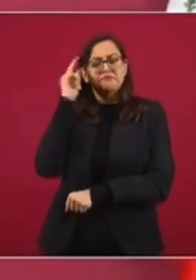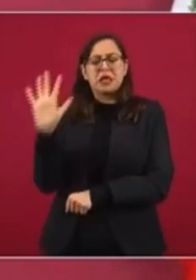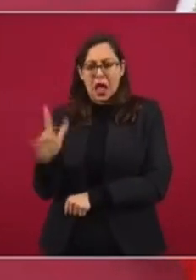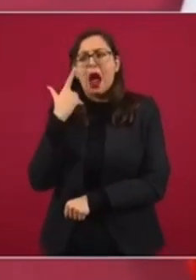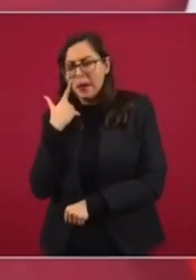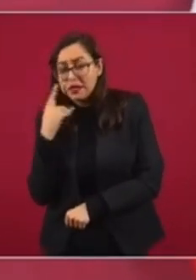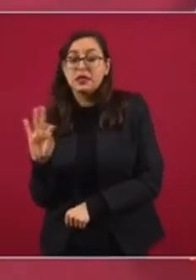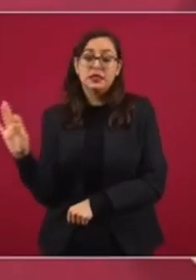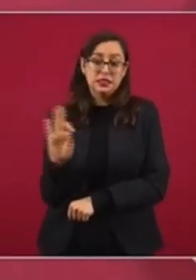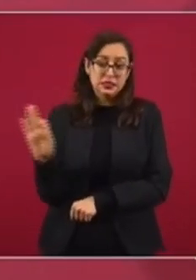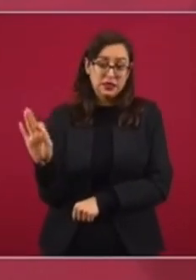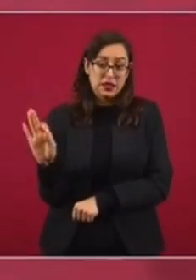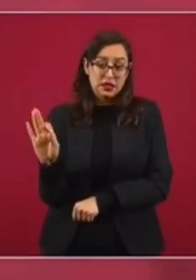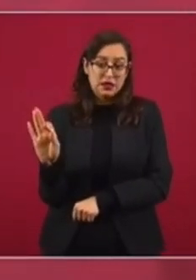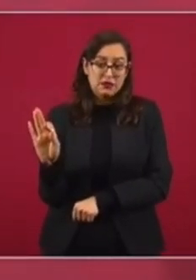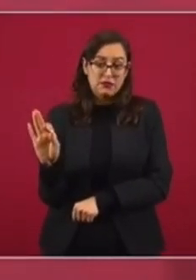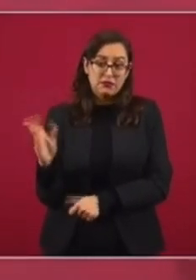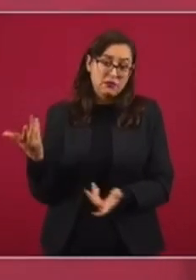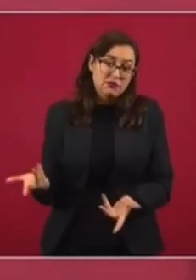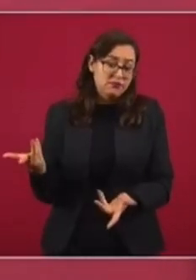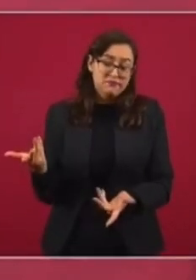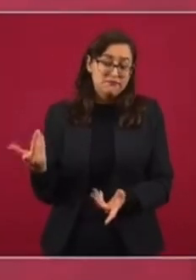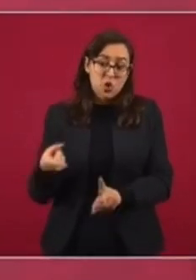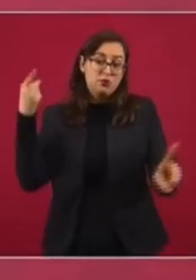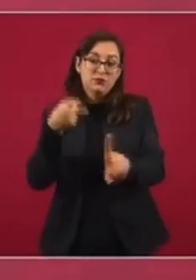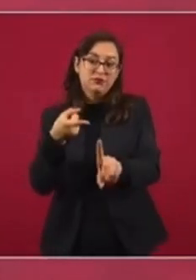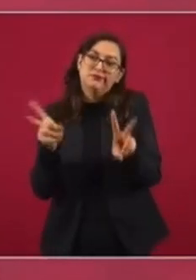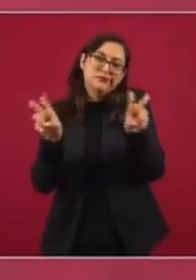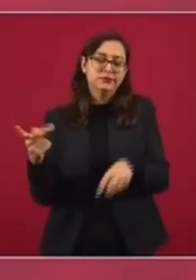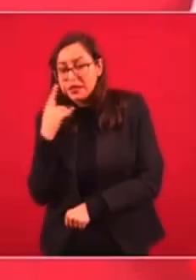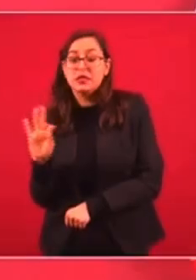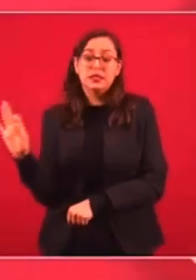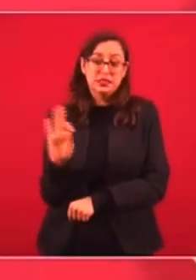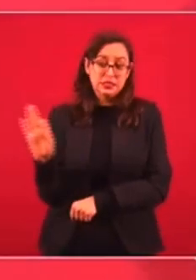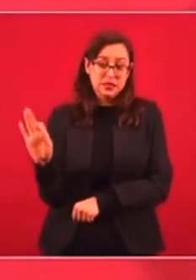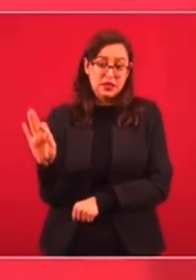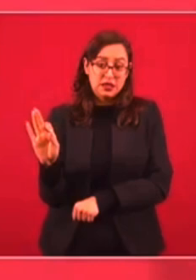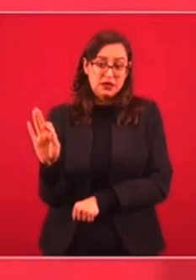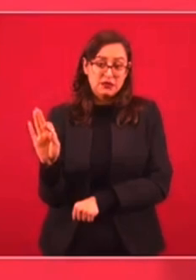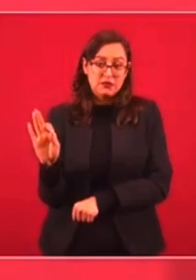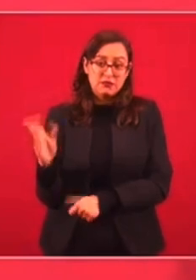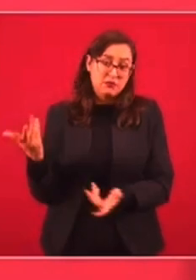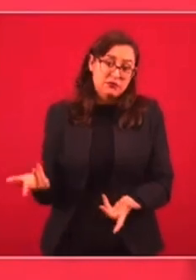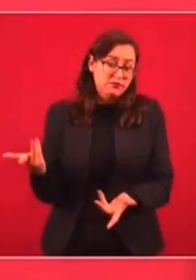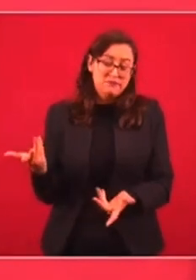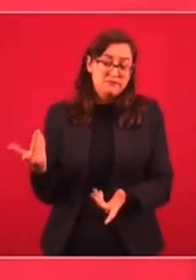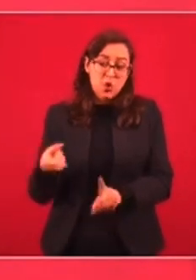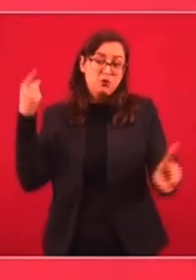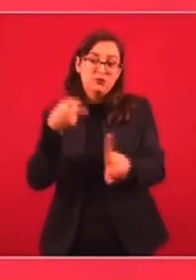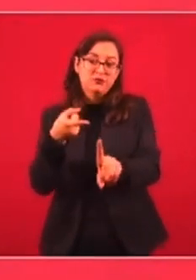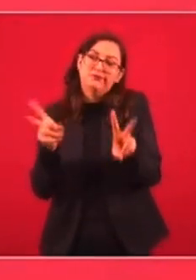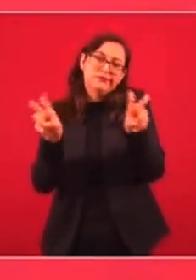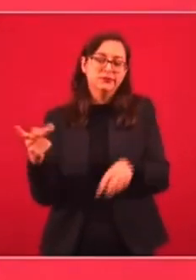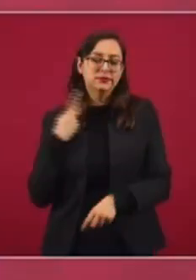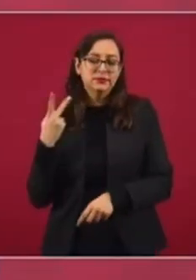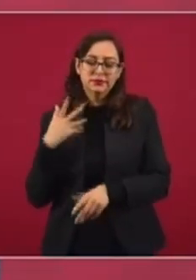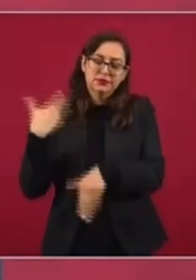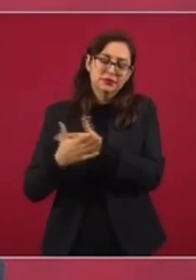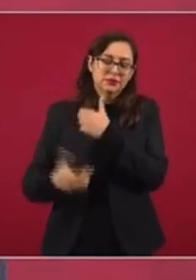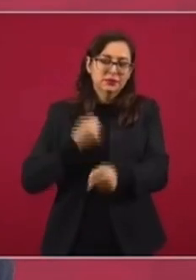propósitos políticos electorales. Propósitos políticos electorales.